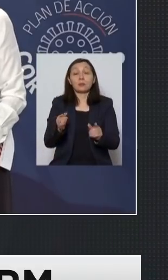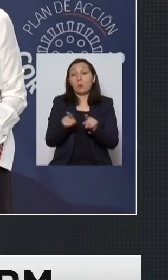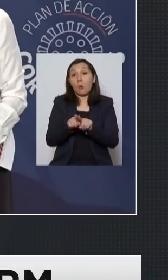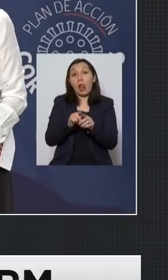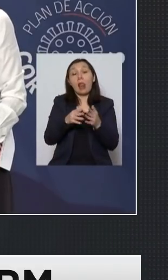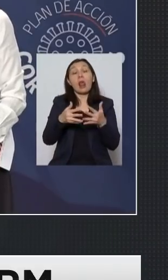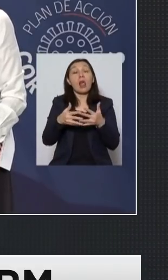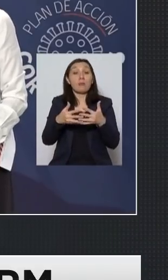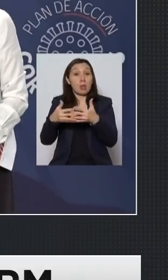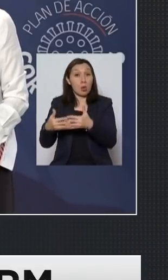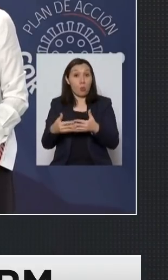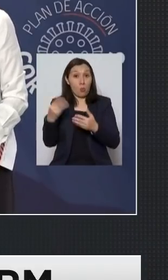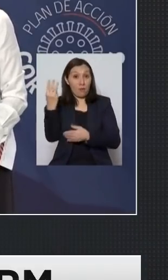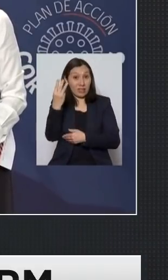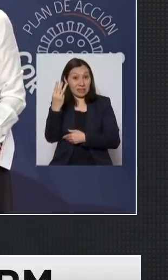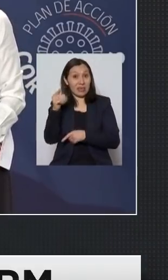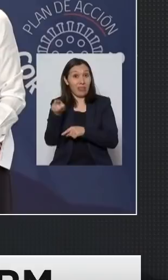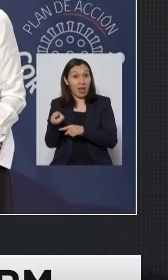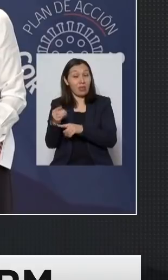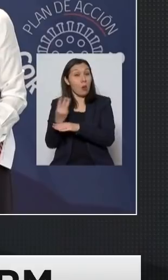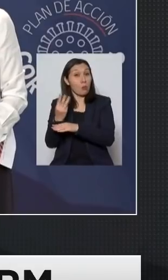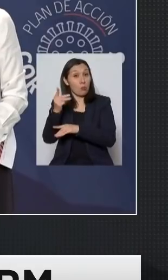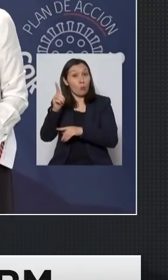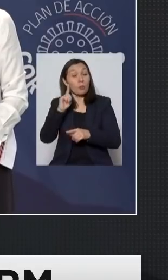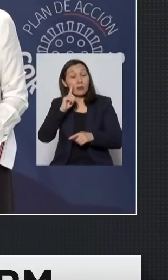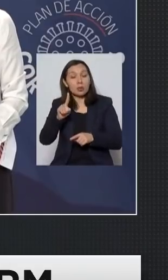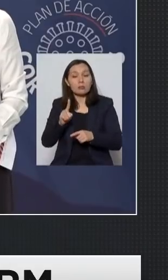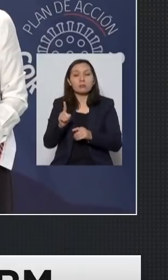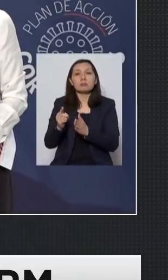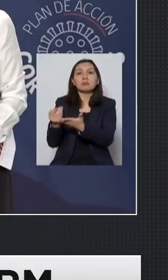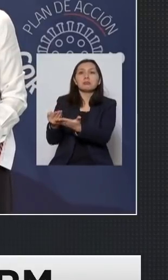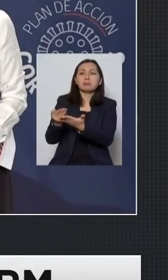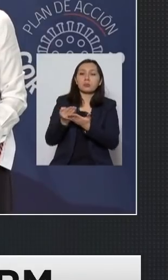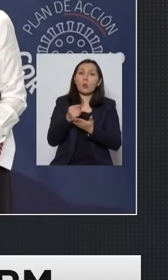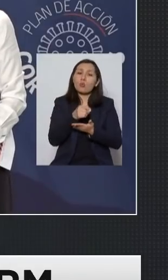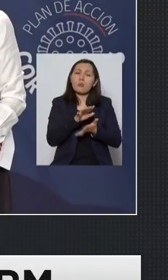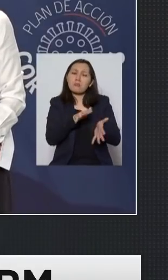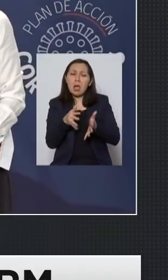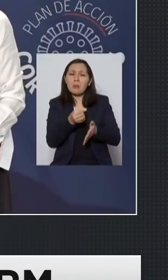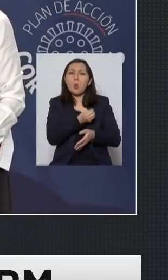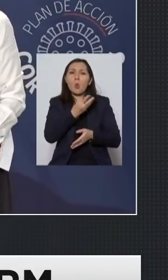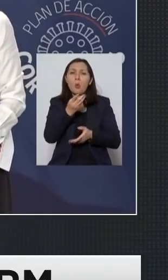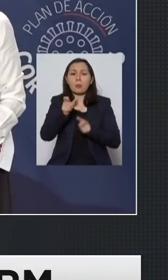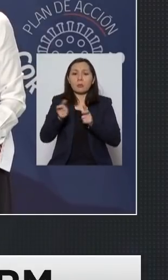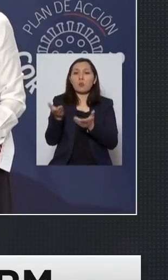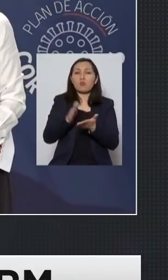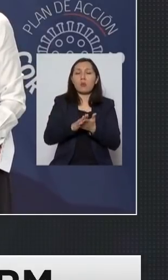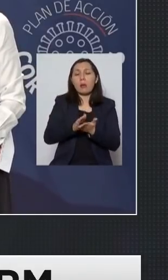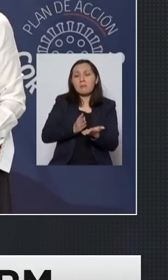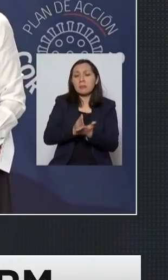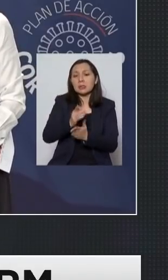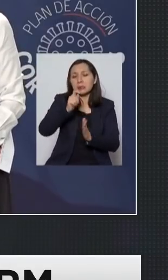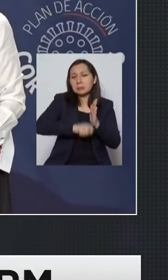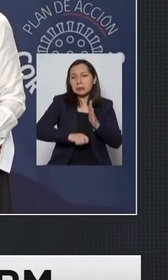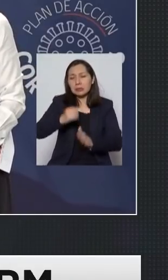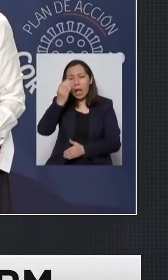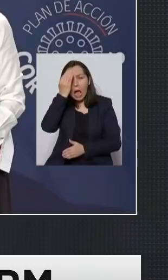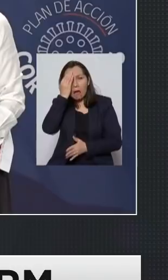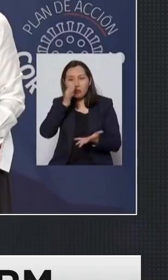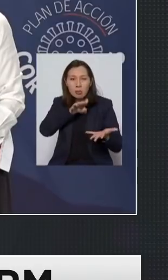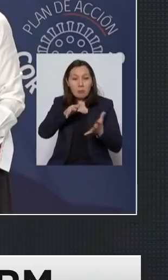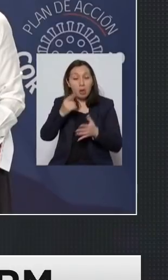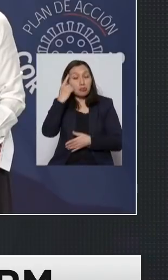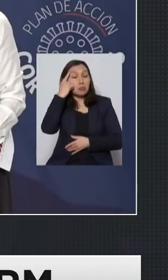Universidad de Washington mire usted va a tener algún número fallecido a principios de agosto y estimamos